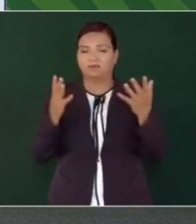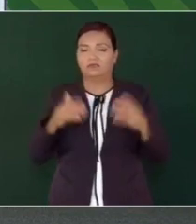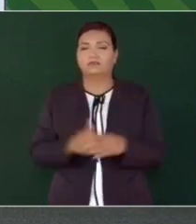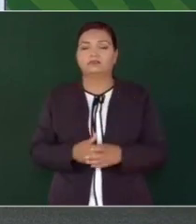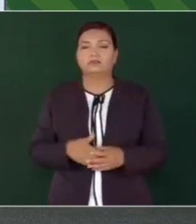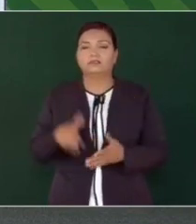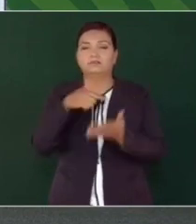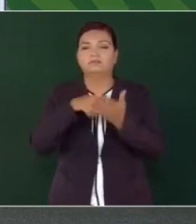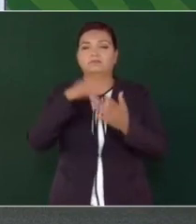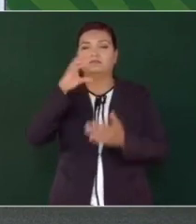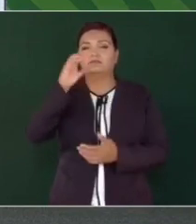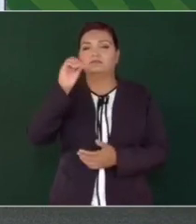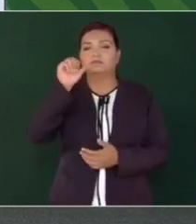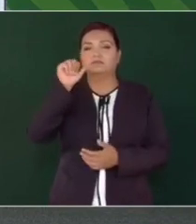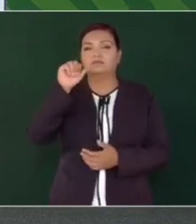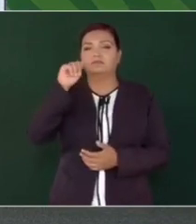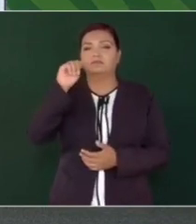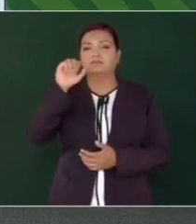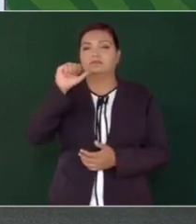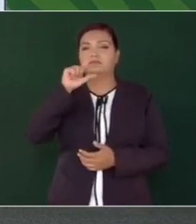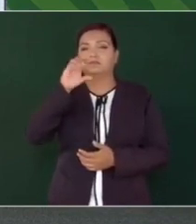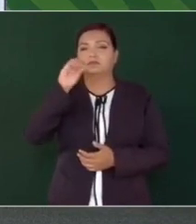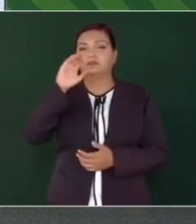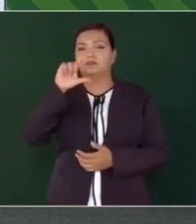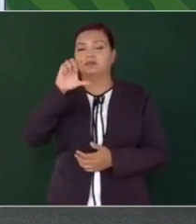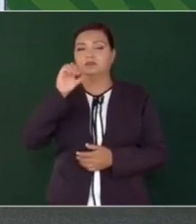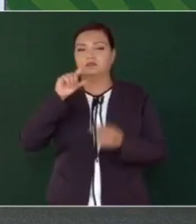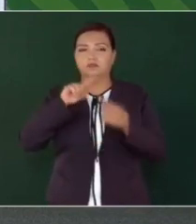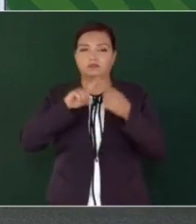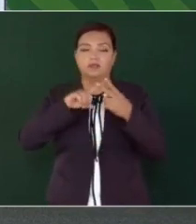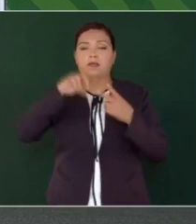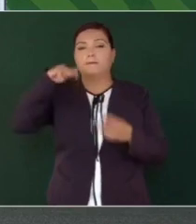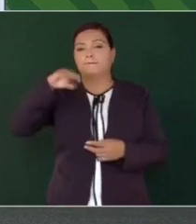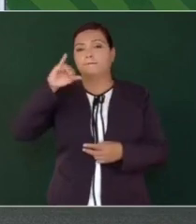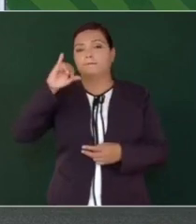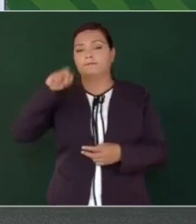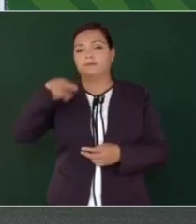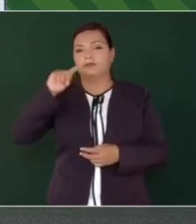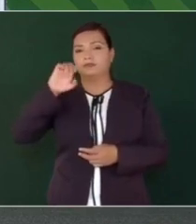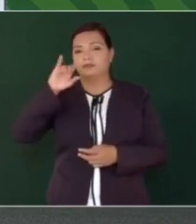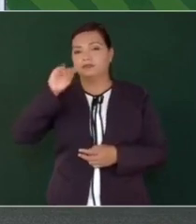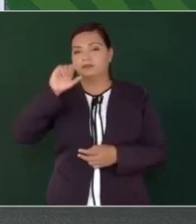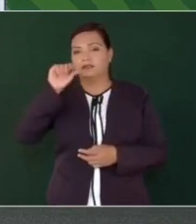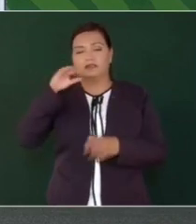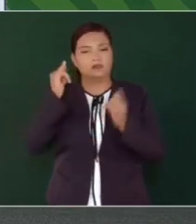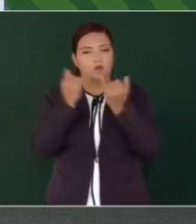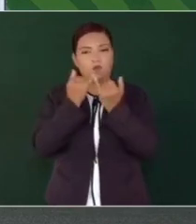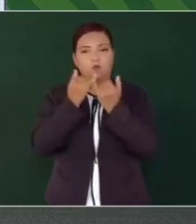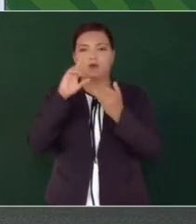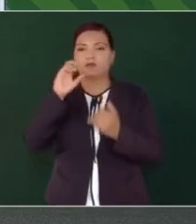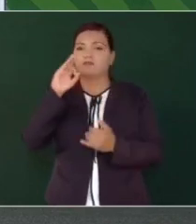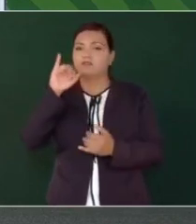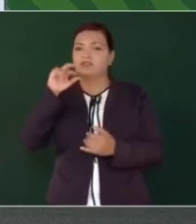En Coatzacoalcos, Minatitlán se está también modernizando la refinería.